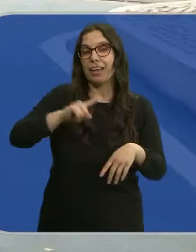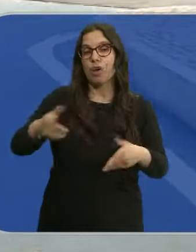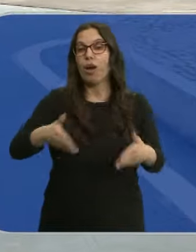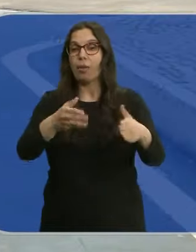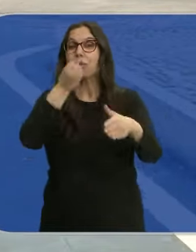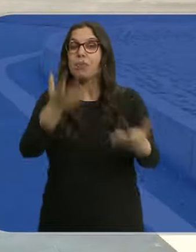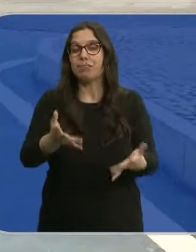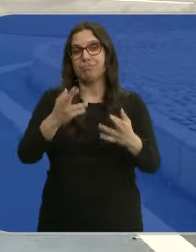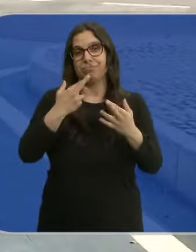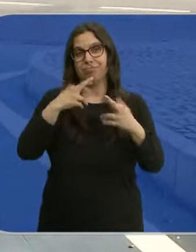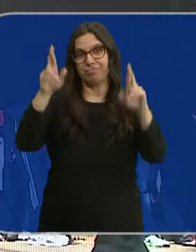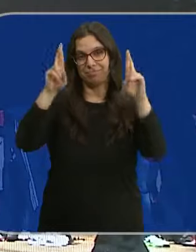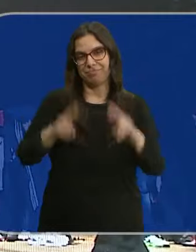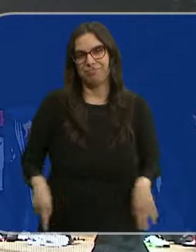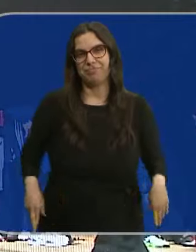buen camino. Bueno,